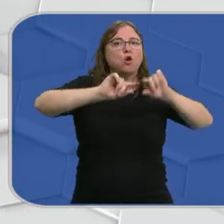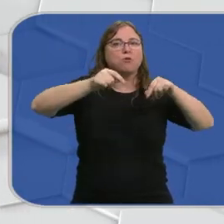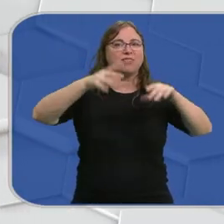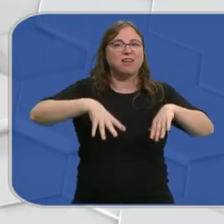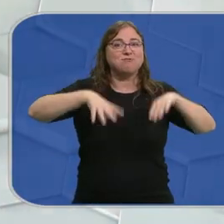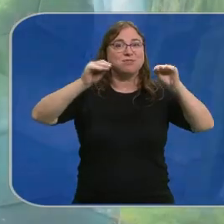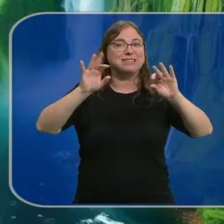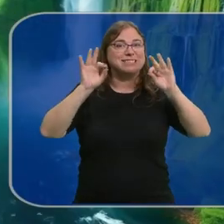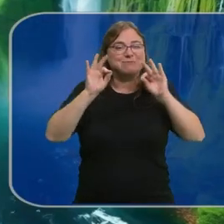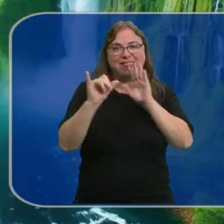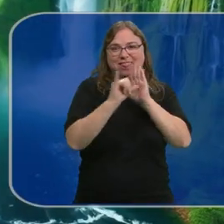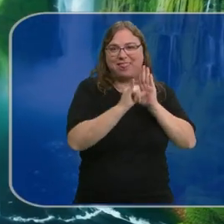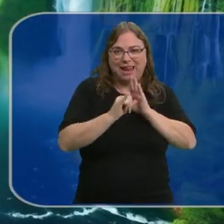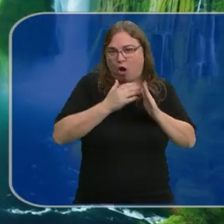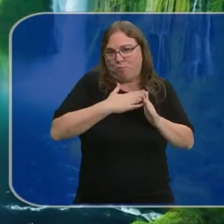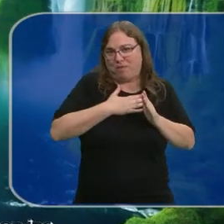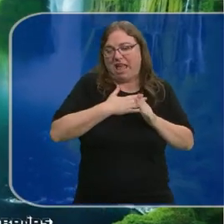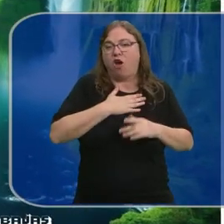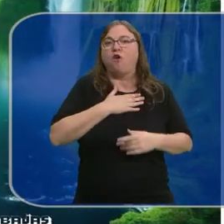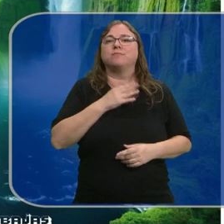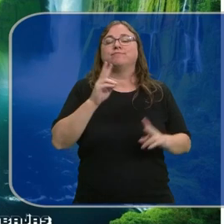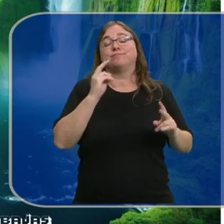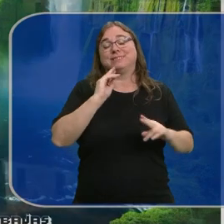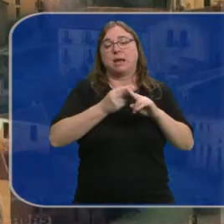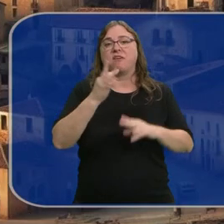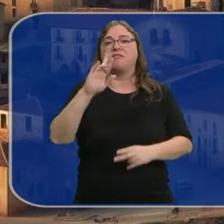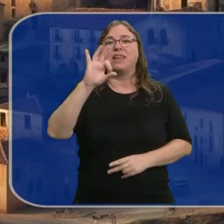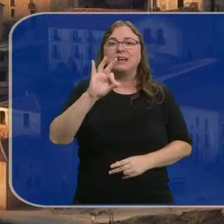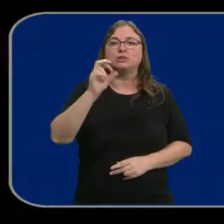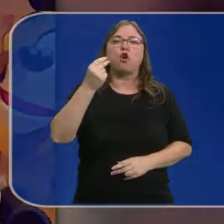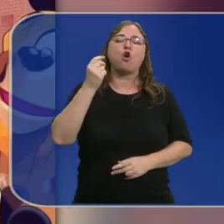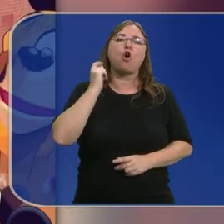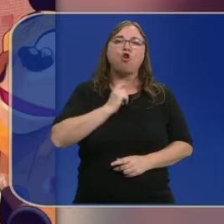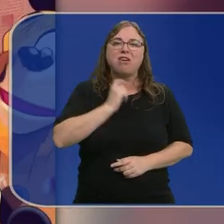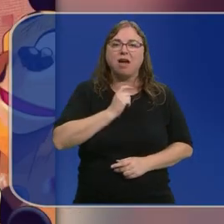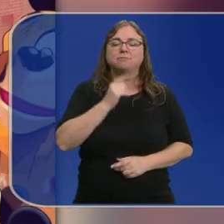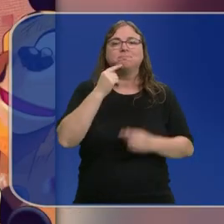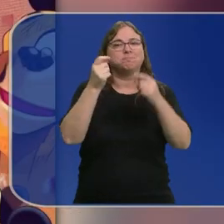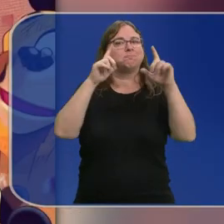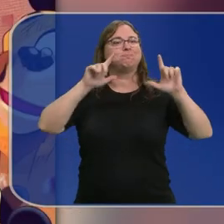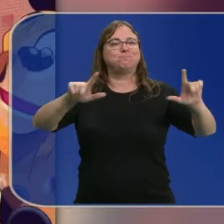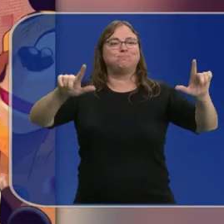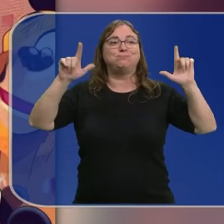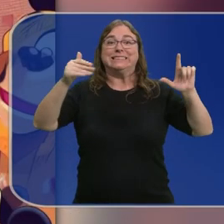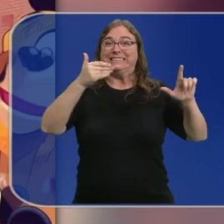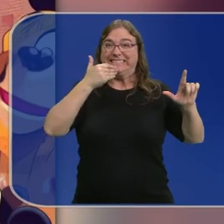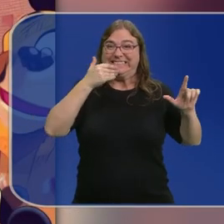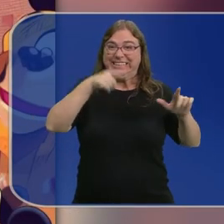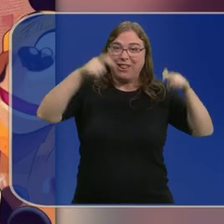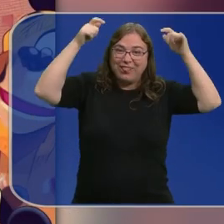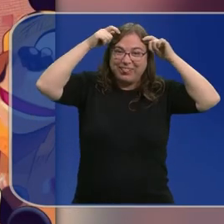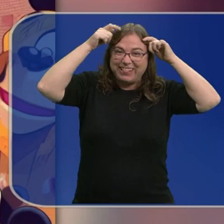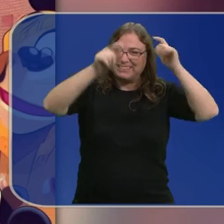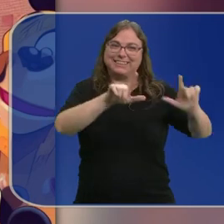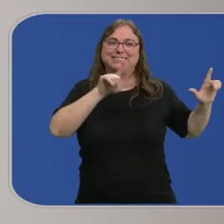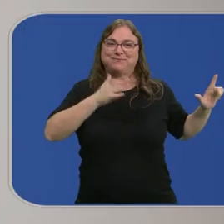provincia de Burgos, especialmente los más cercanos al mío. Frías, Oña, Trespaverne. Y así sería el cartel de este informativo si estuviéramos